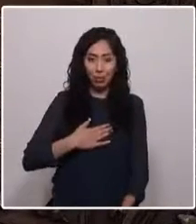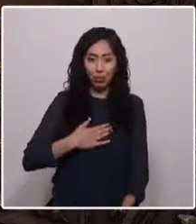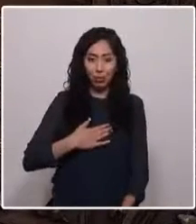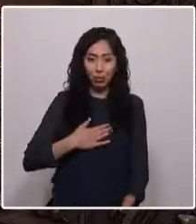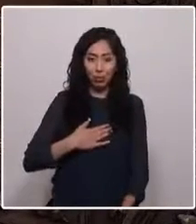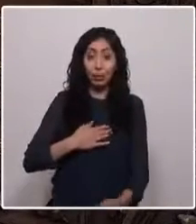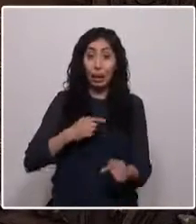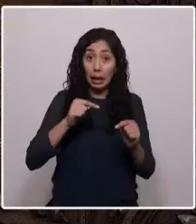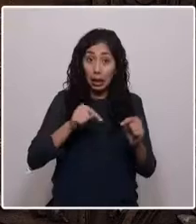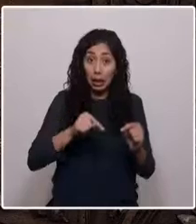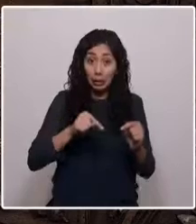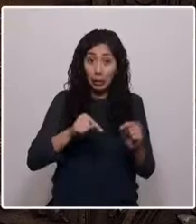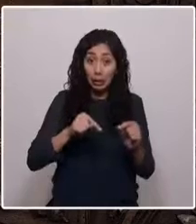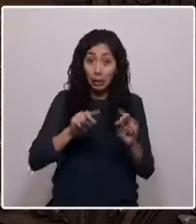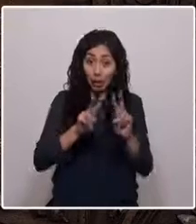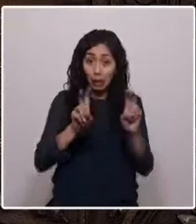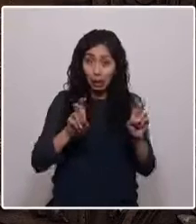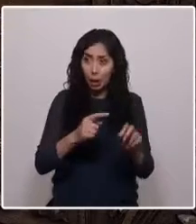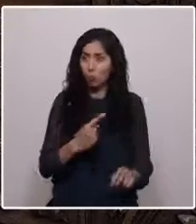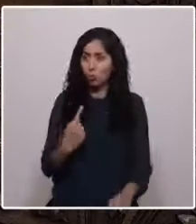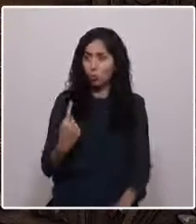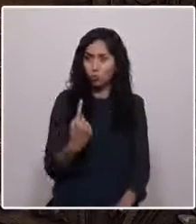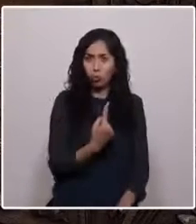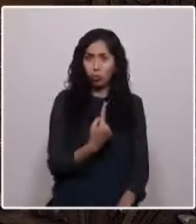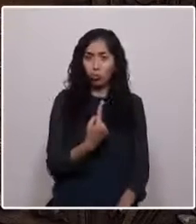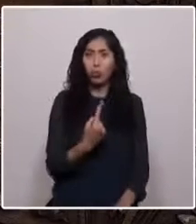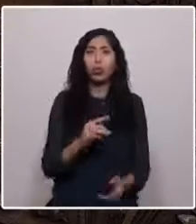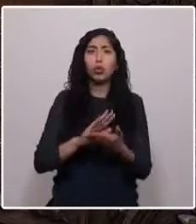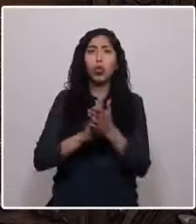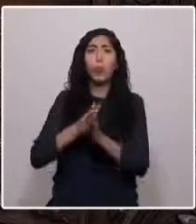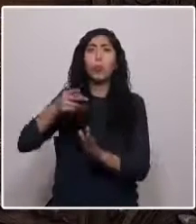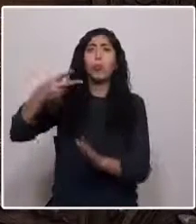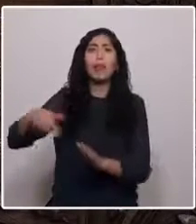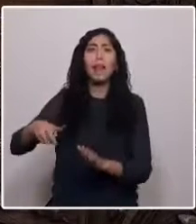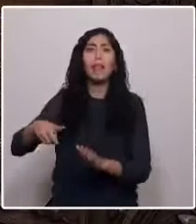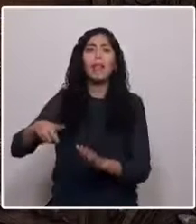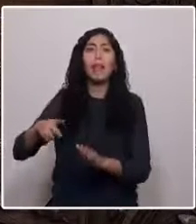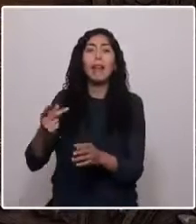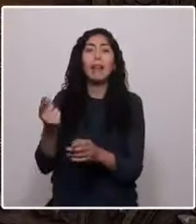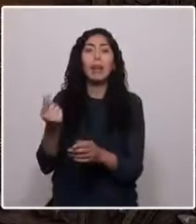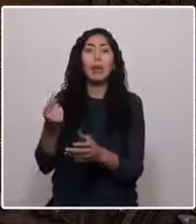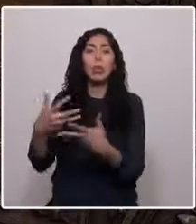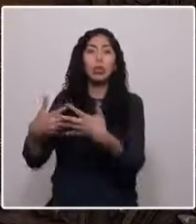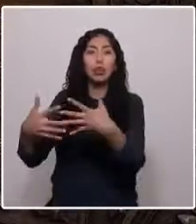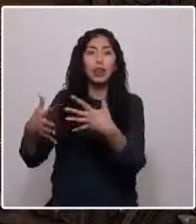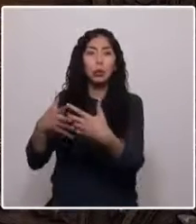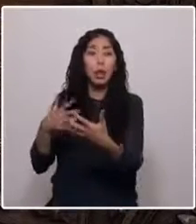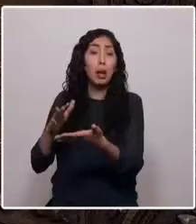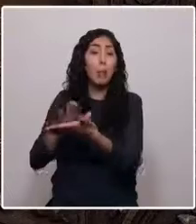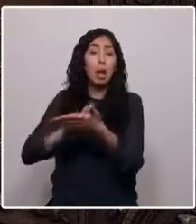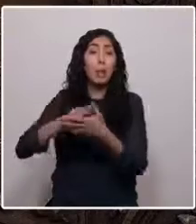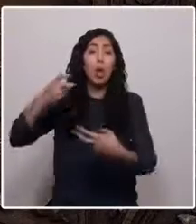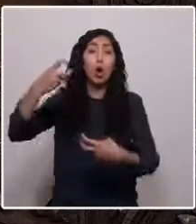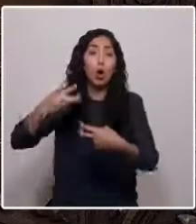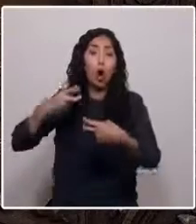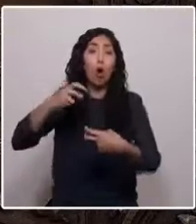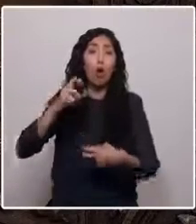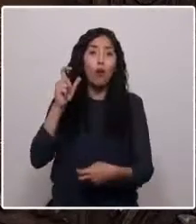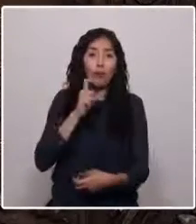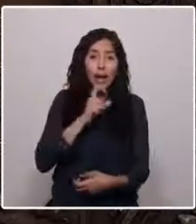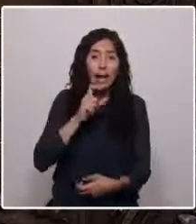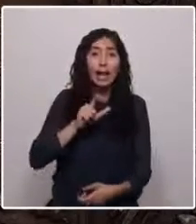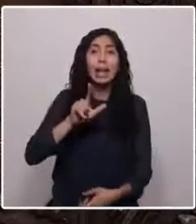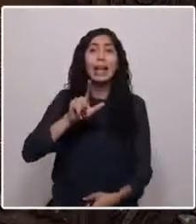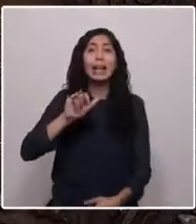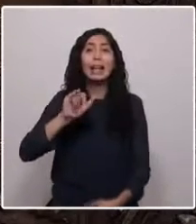ámbito donde nos jugaremos la propiedad de la riqueza de nuestros recursos naturales, como es el cobre, el litio y